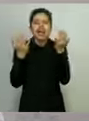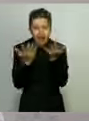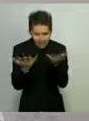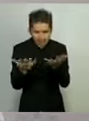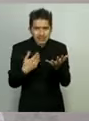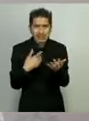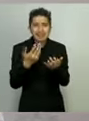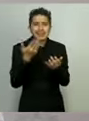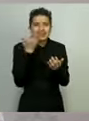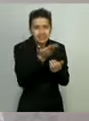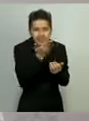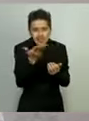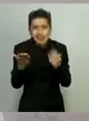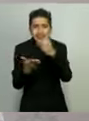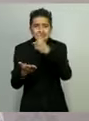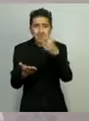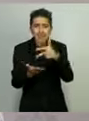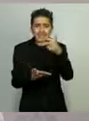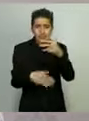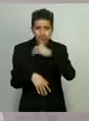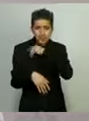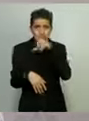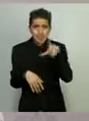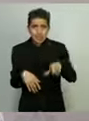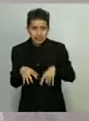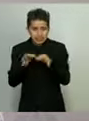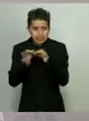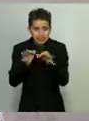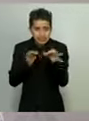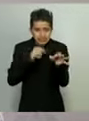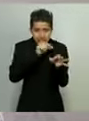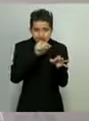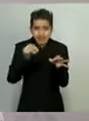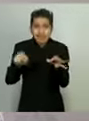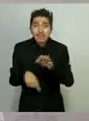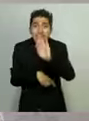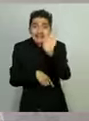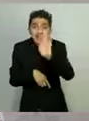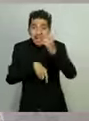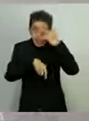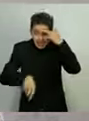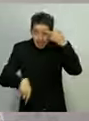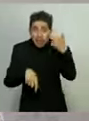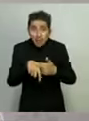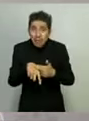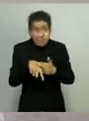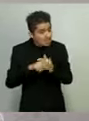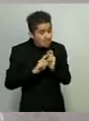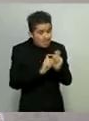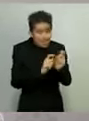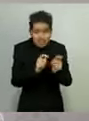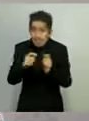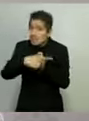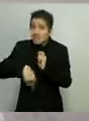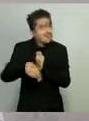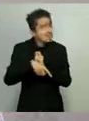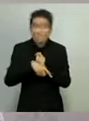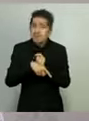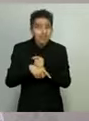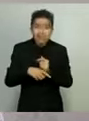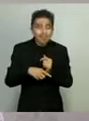113 gobiernos municipales, si no asumimos la responsabilidad, lo demás